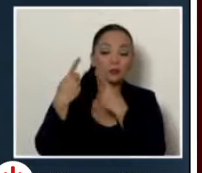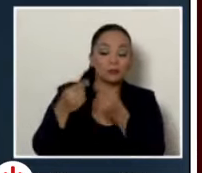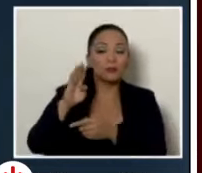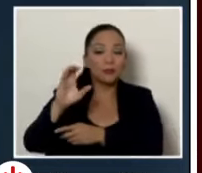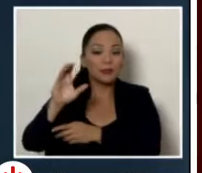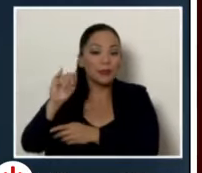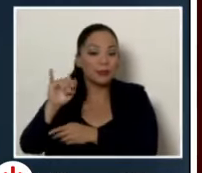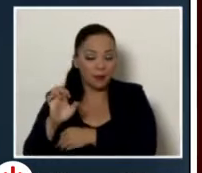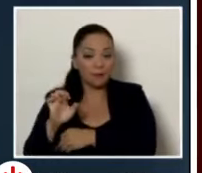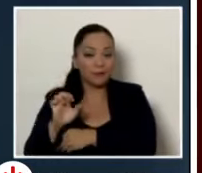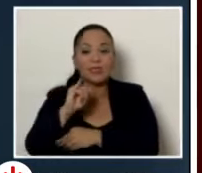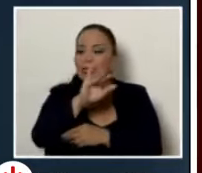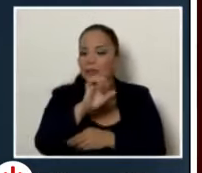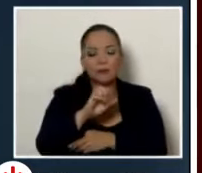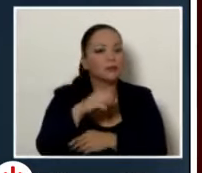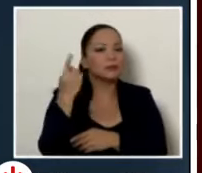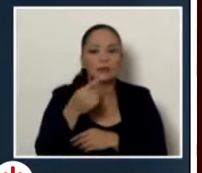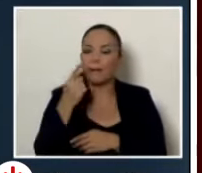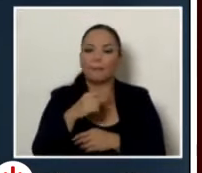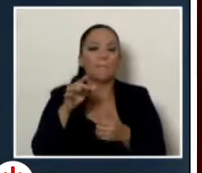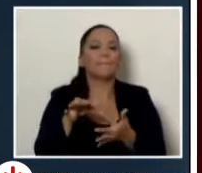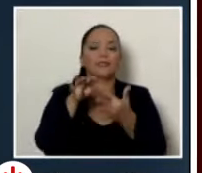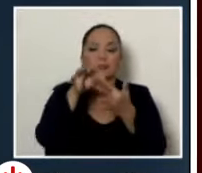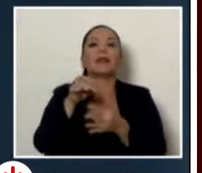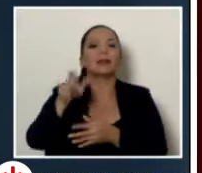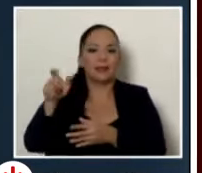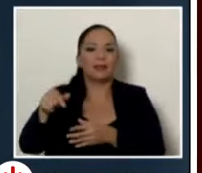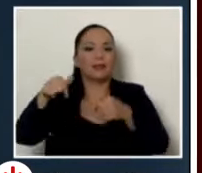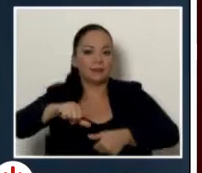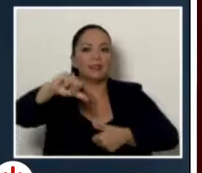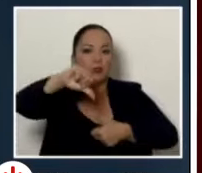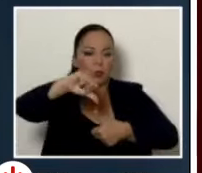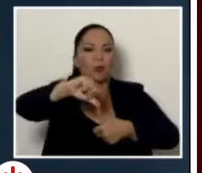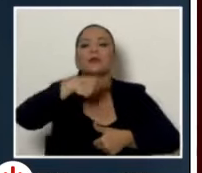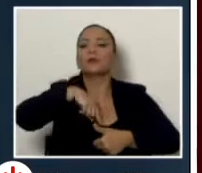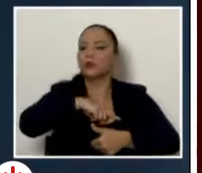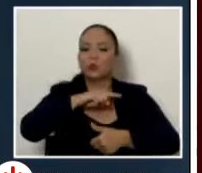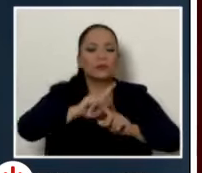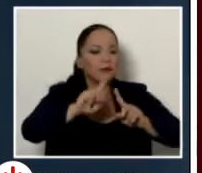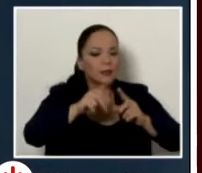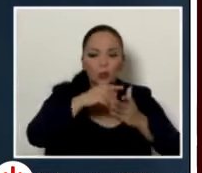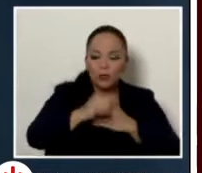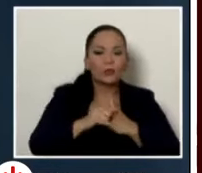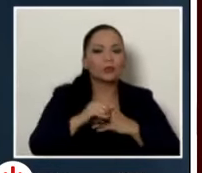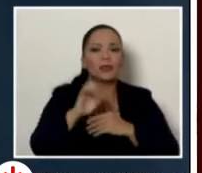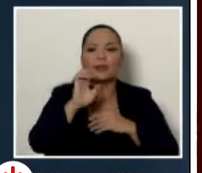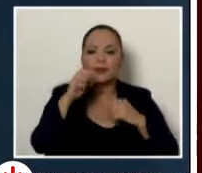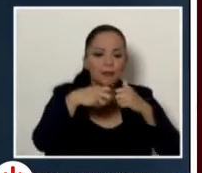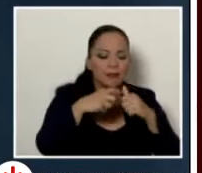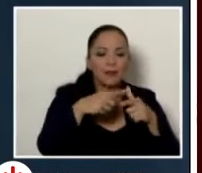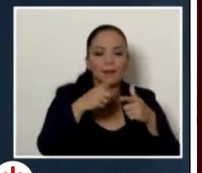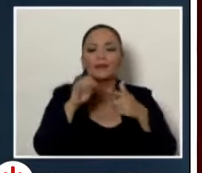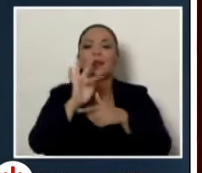ICE ha sido el principal cliente de toda Centroamérica. Hemos estado con ellos en todos los proyectos de energía, de telecomunicaciones. Y como